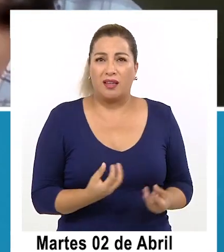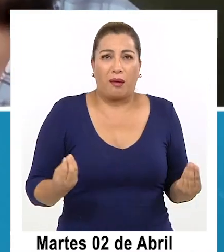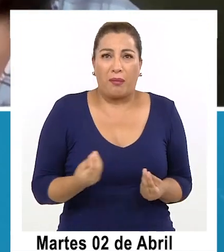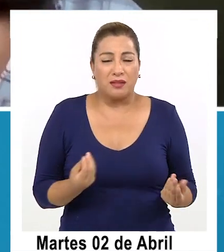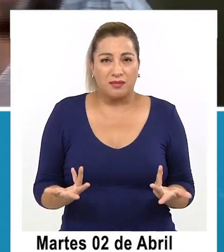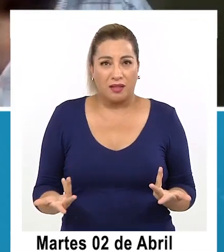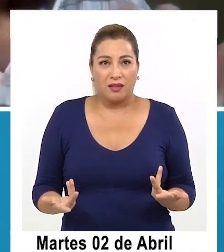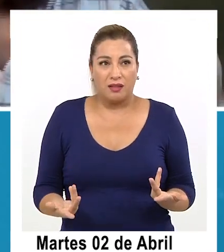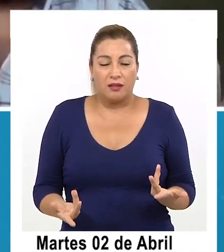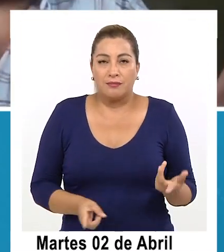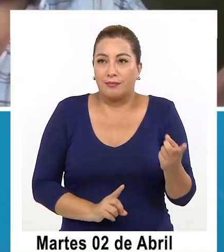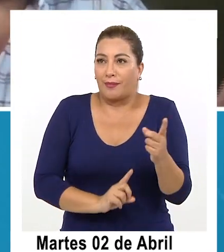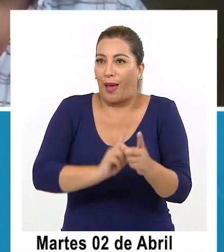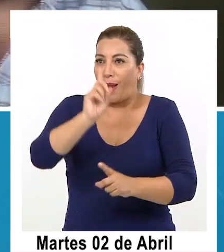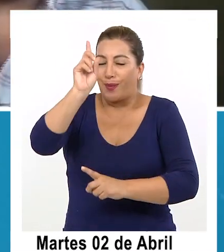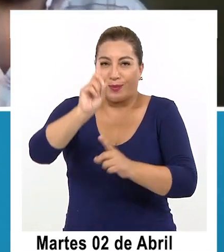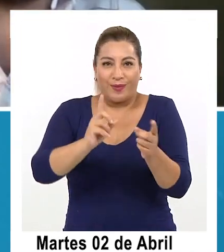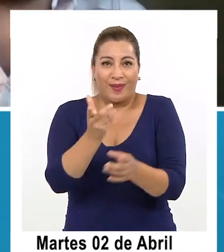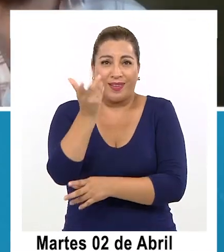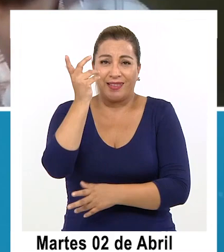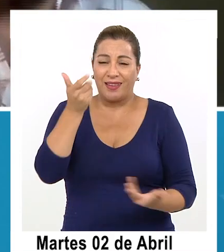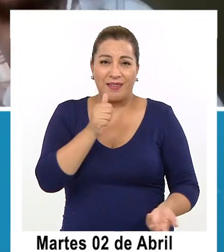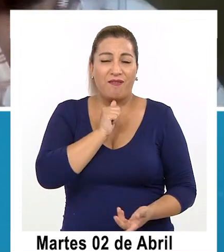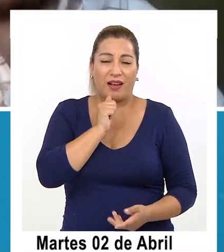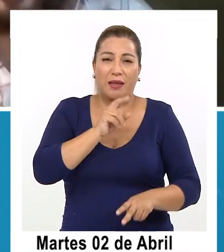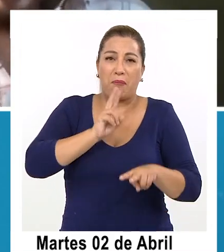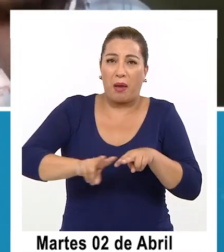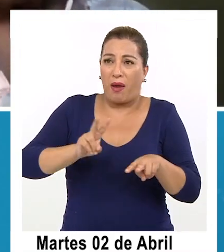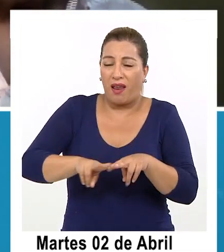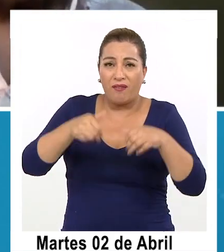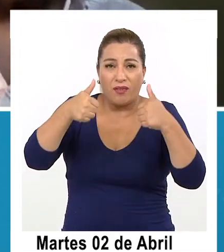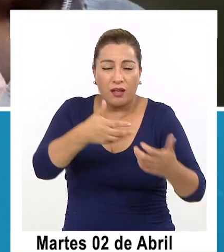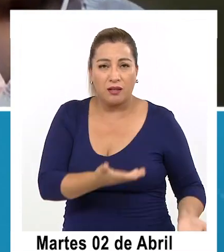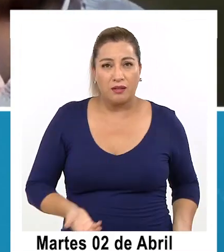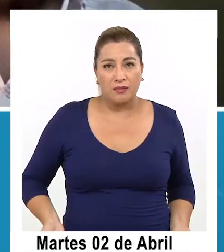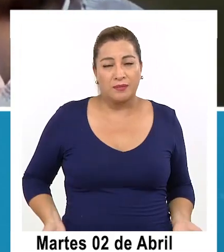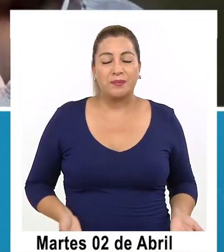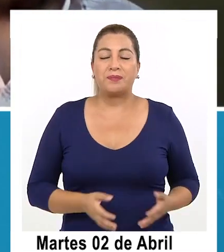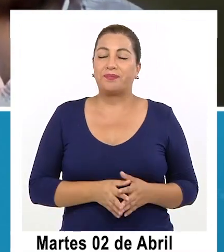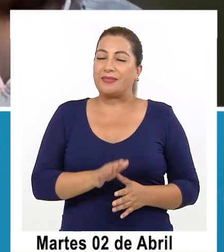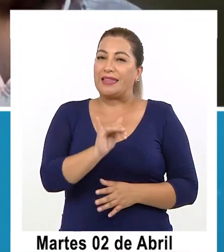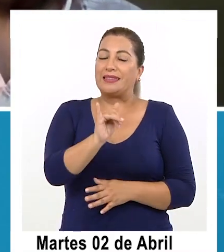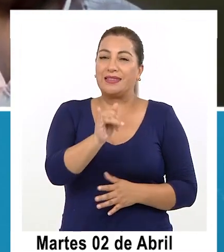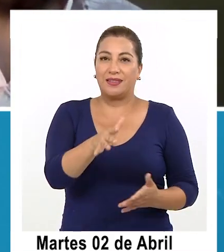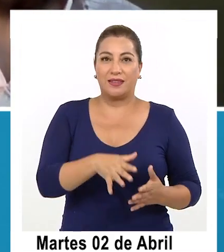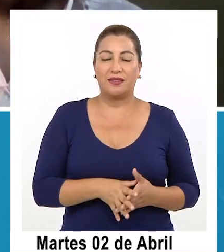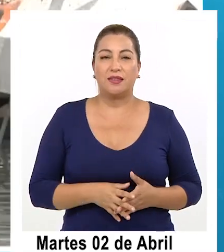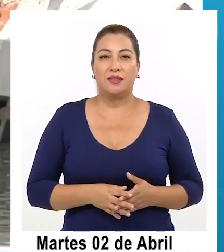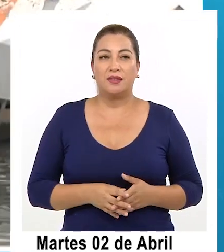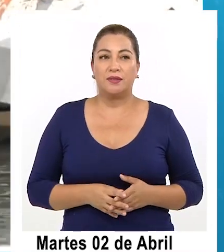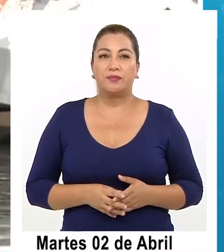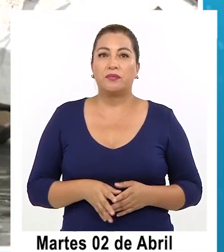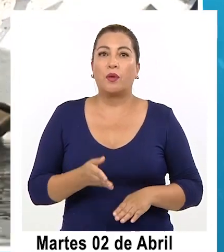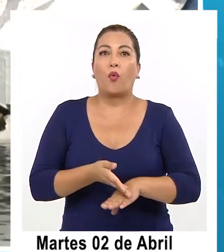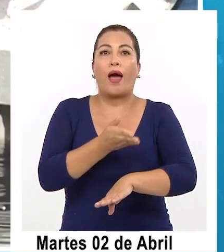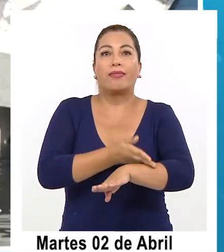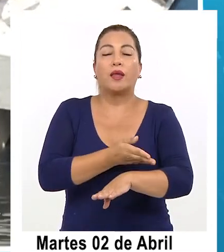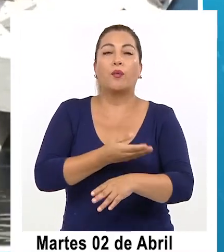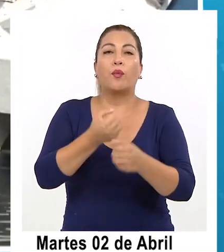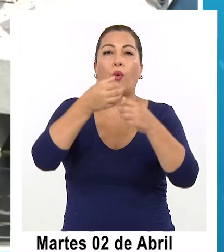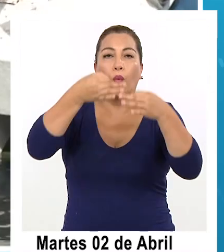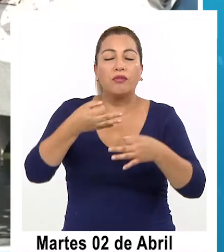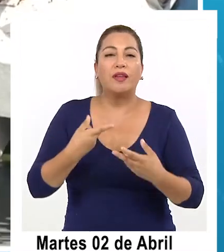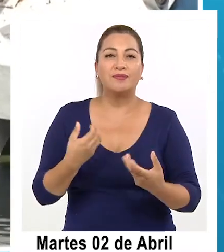sensación que no están en el fondo tan preparados como pareciera si se habían hecho un par unos ejercicios antes